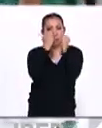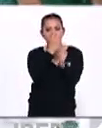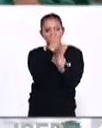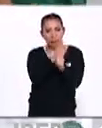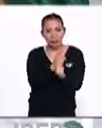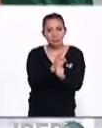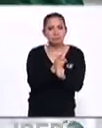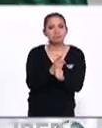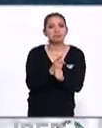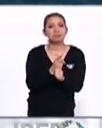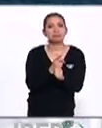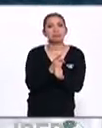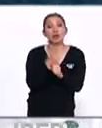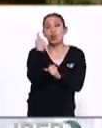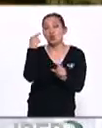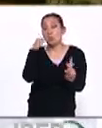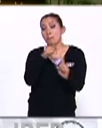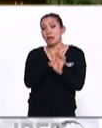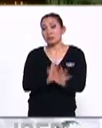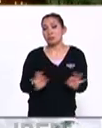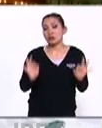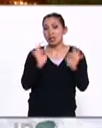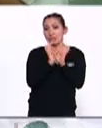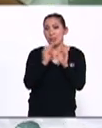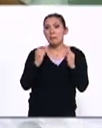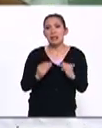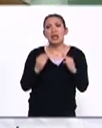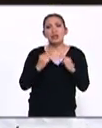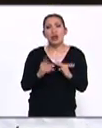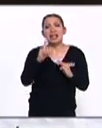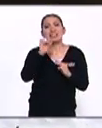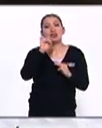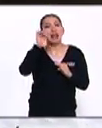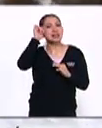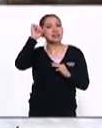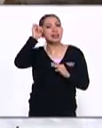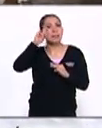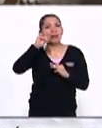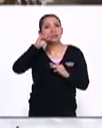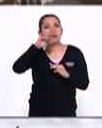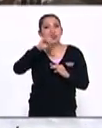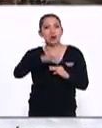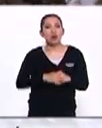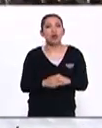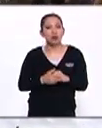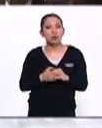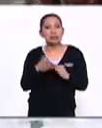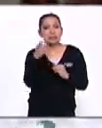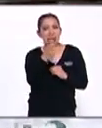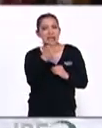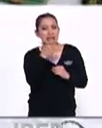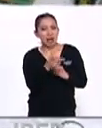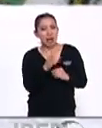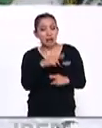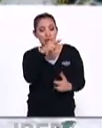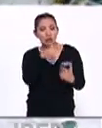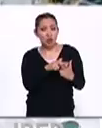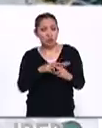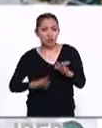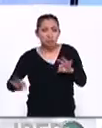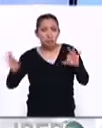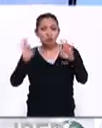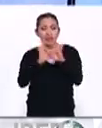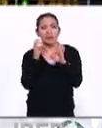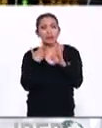oportunidades. Uno de sus principales mercados es el litoral asiático del Pacífico, la cual es una de las regiones